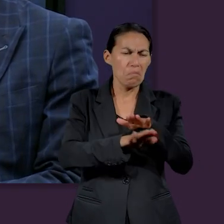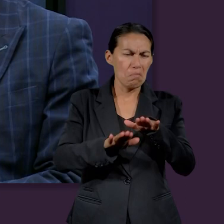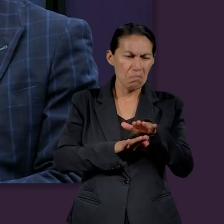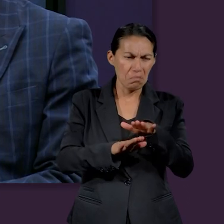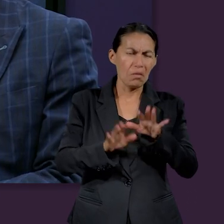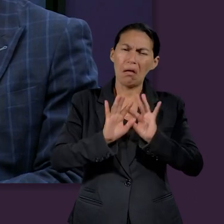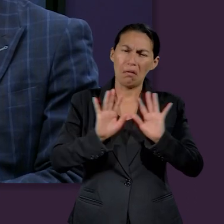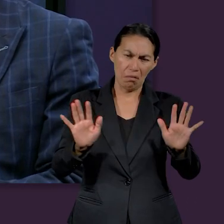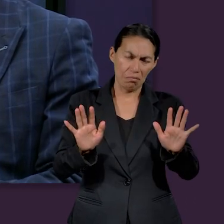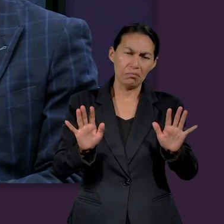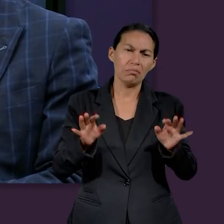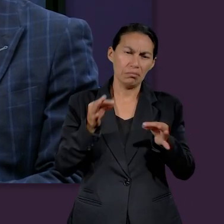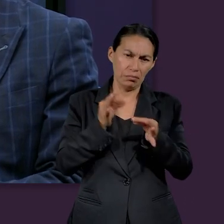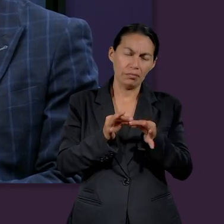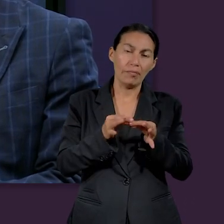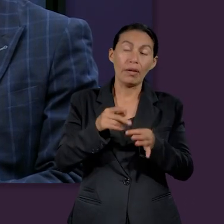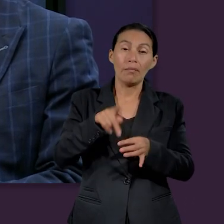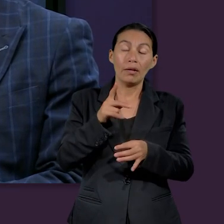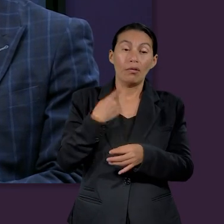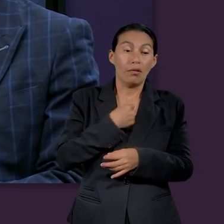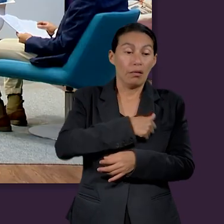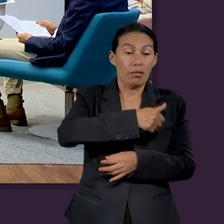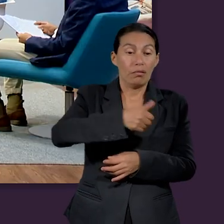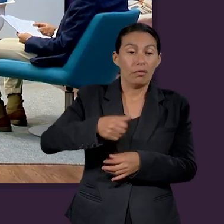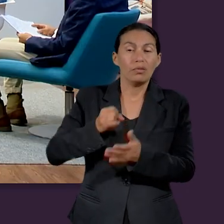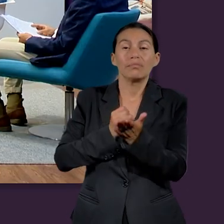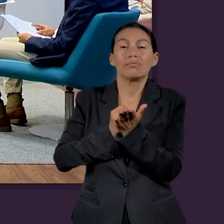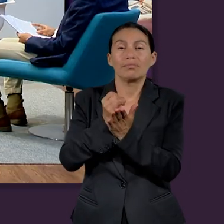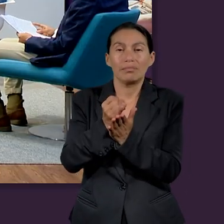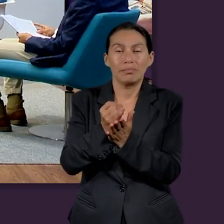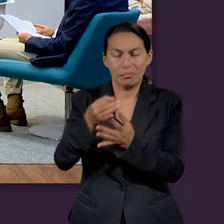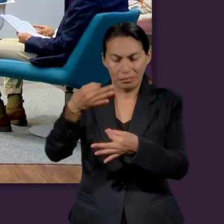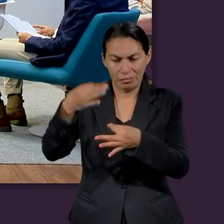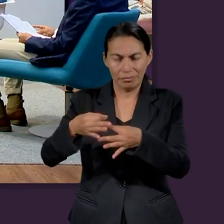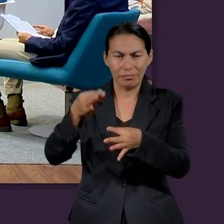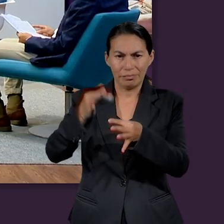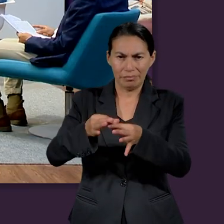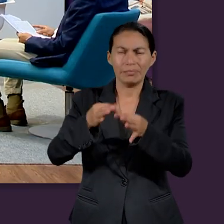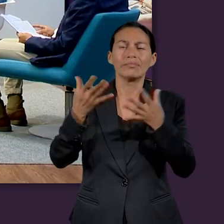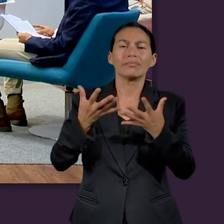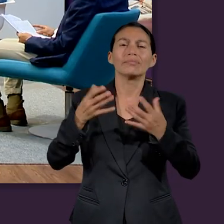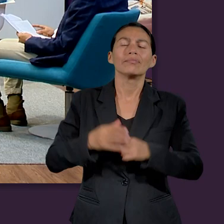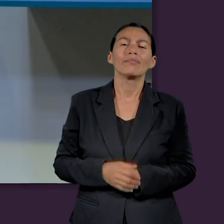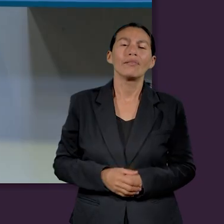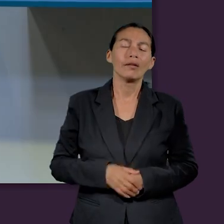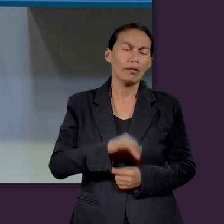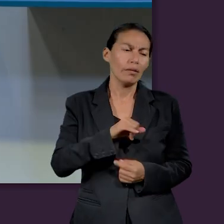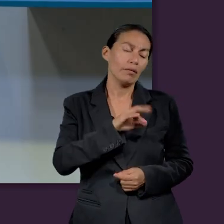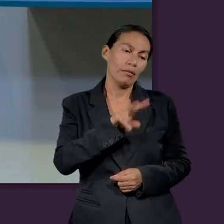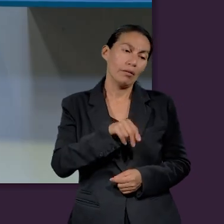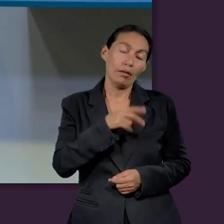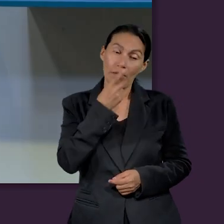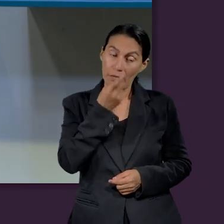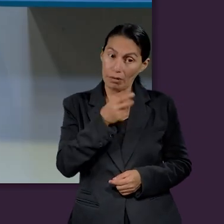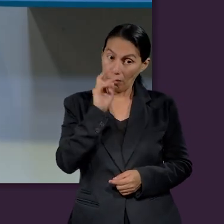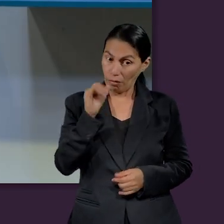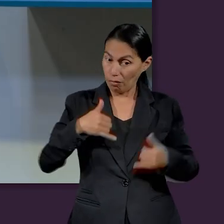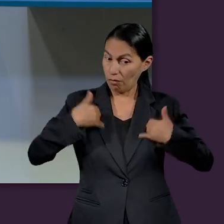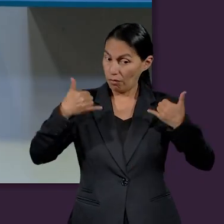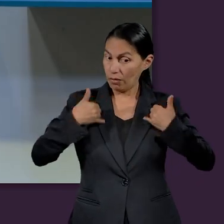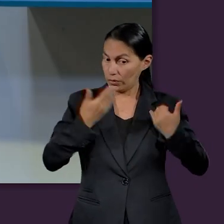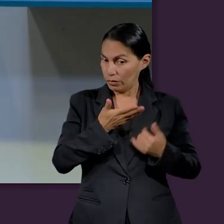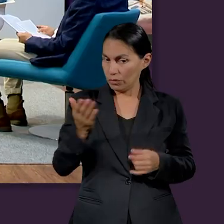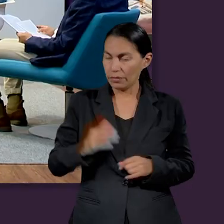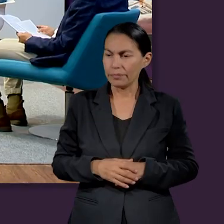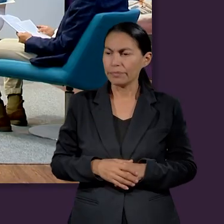como se debería hacer. Sí, porque el texto de Eclesiastes dice, acuérdate. Y así es. Acuérdate. Ustedes ya son